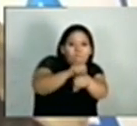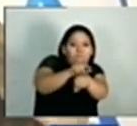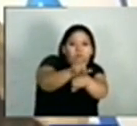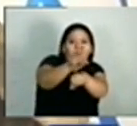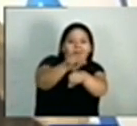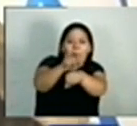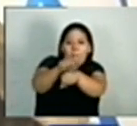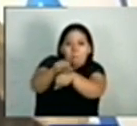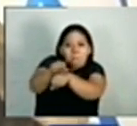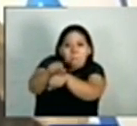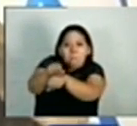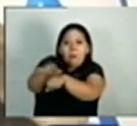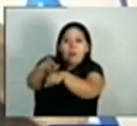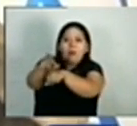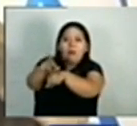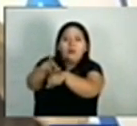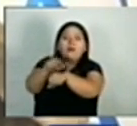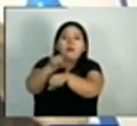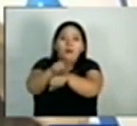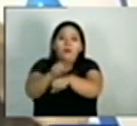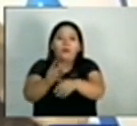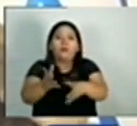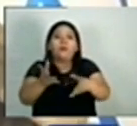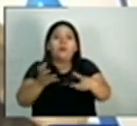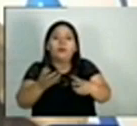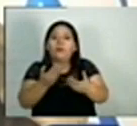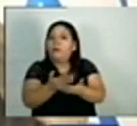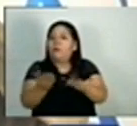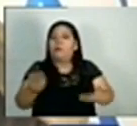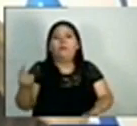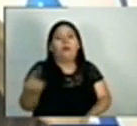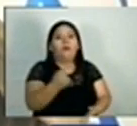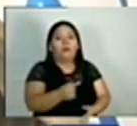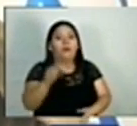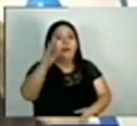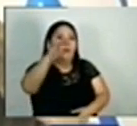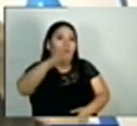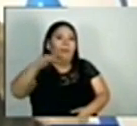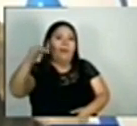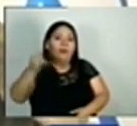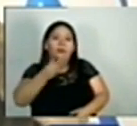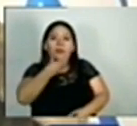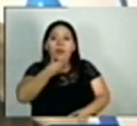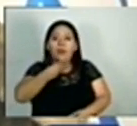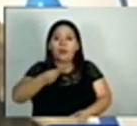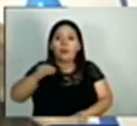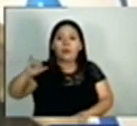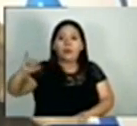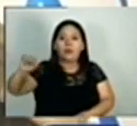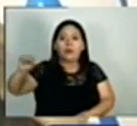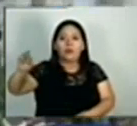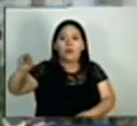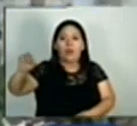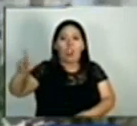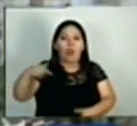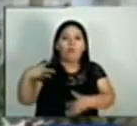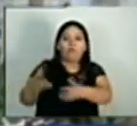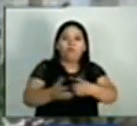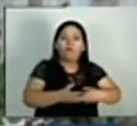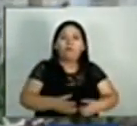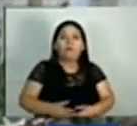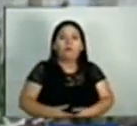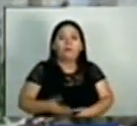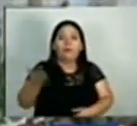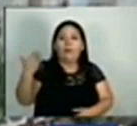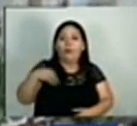intencional a civiles israelíes que son prácticamente vistos como carne de cañón. Desde este